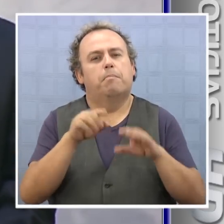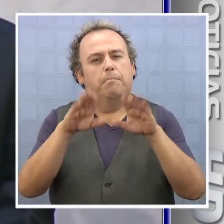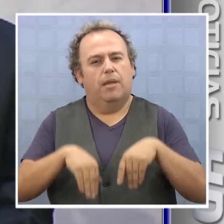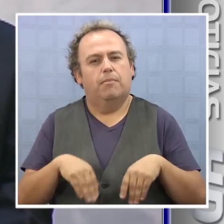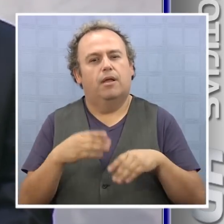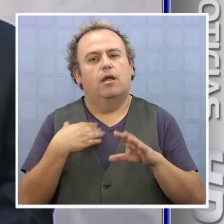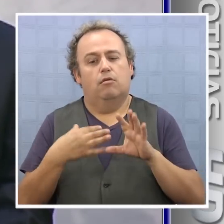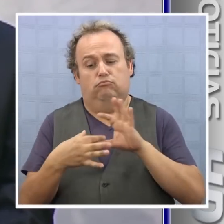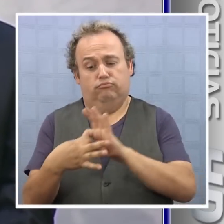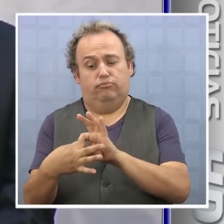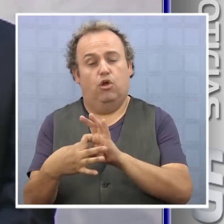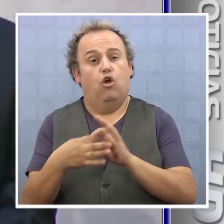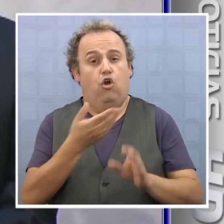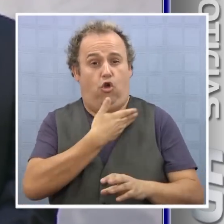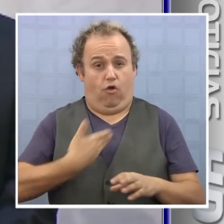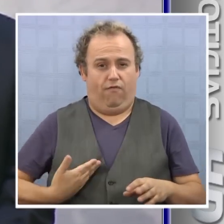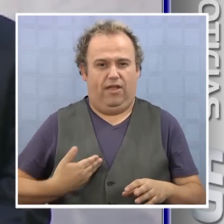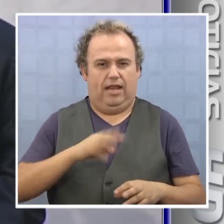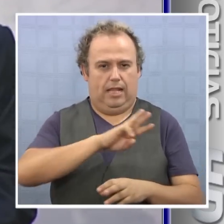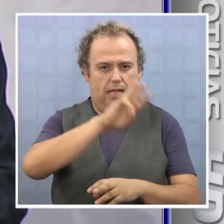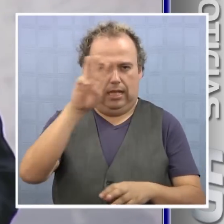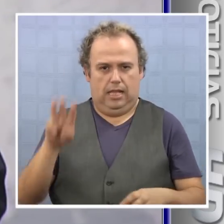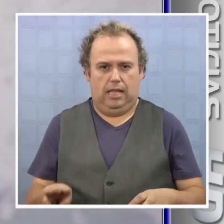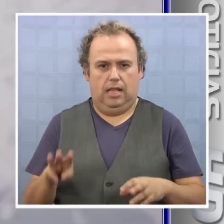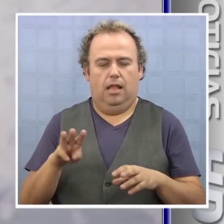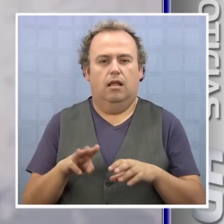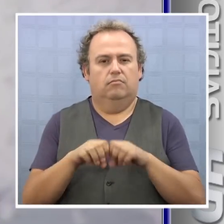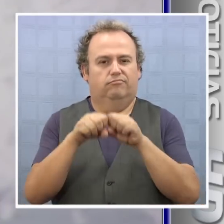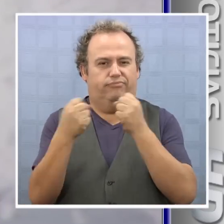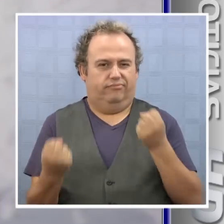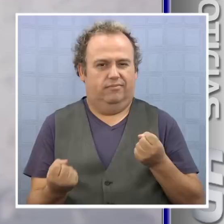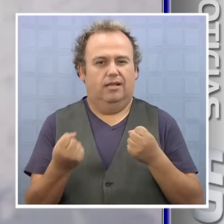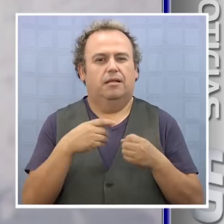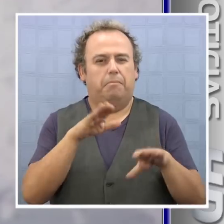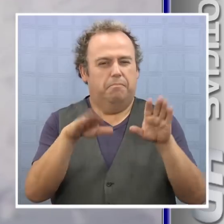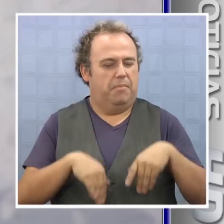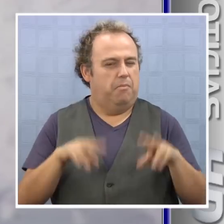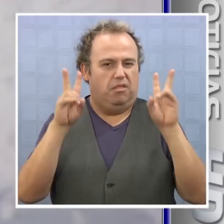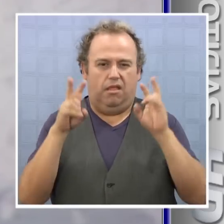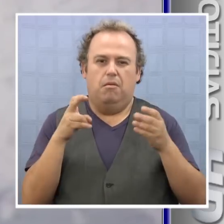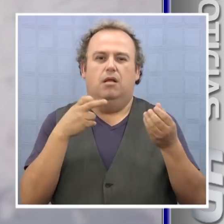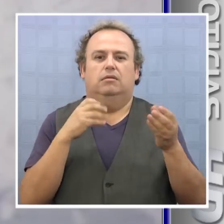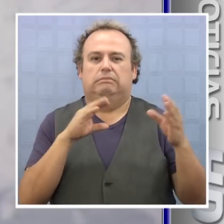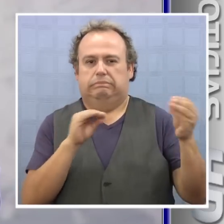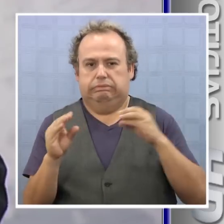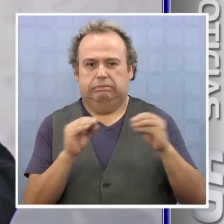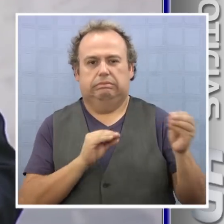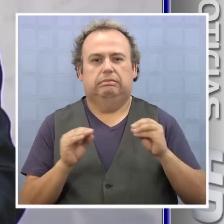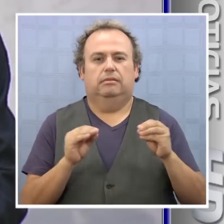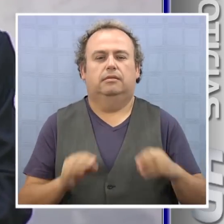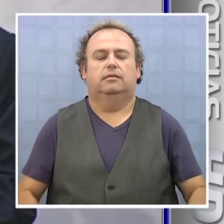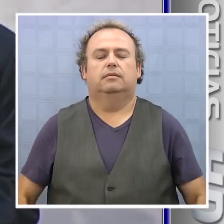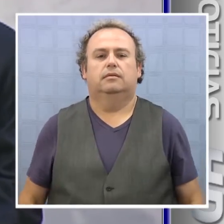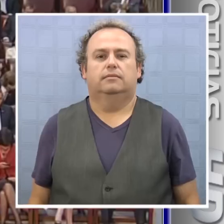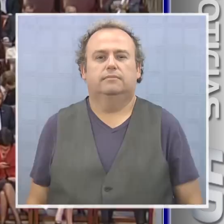por un nuevo quiebre de la relación gobierno-oposición y del que se seguirá hablando en los próximos días.